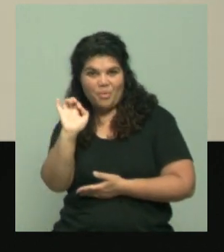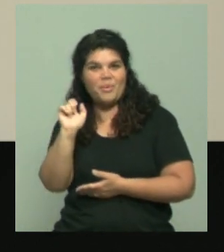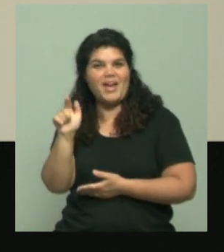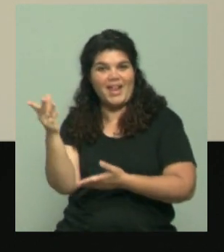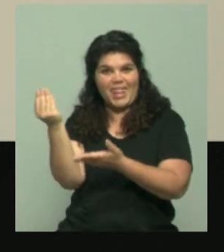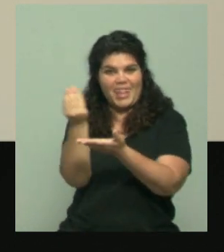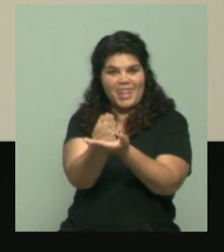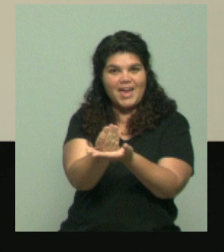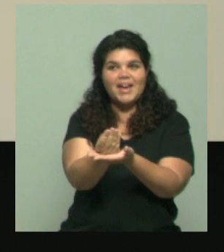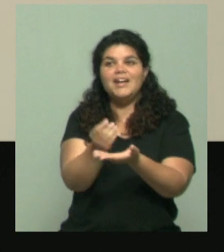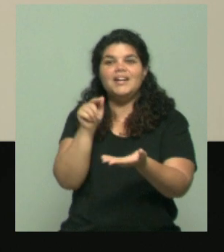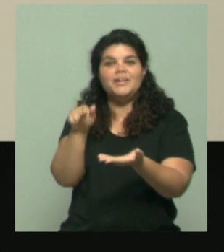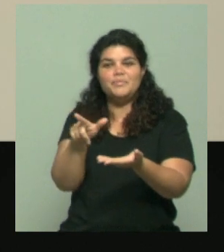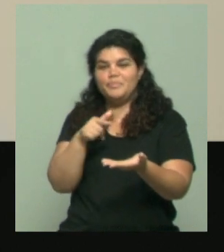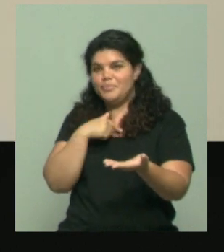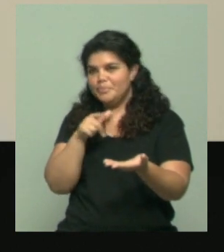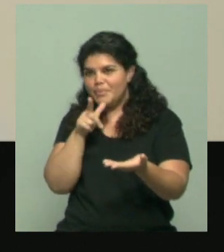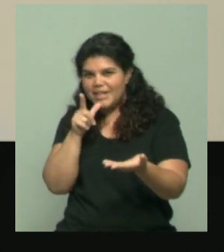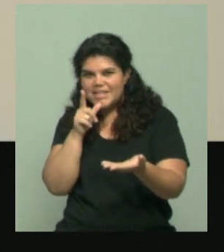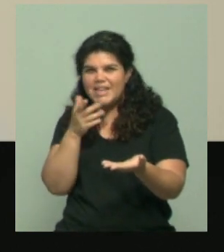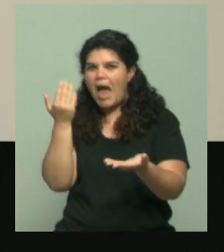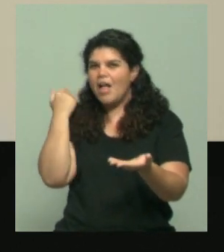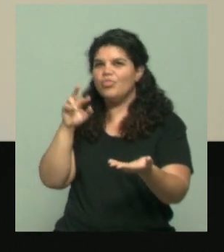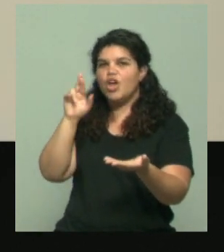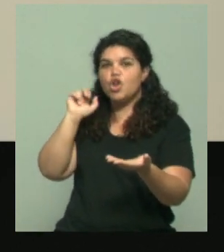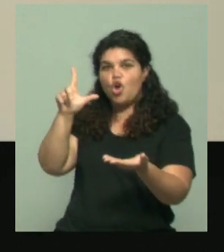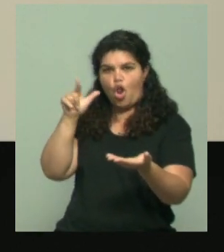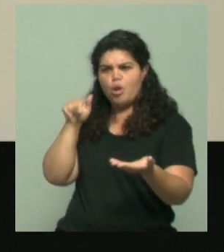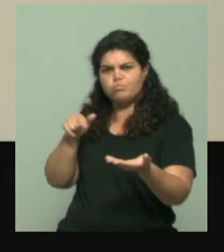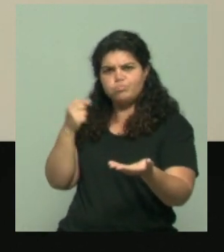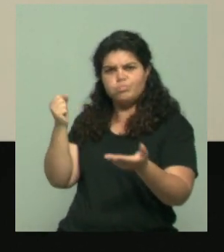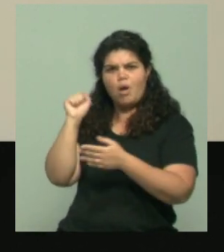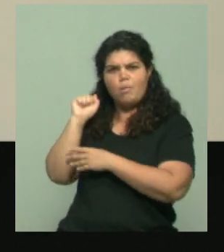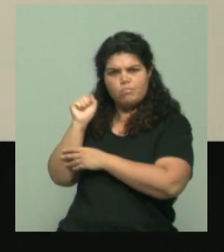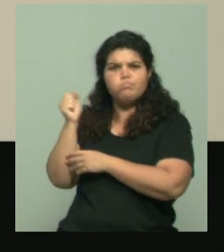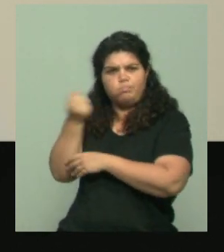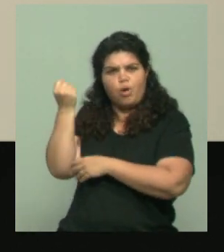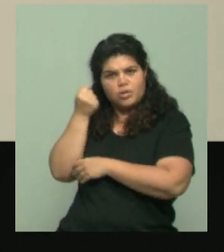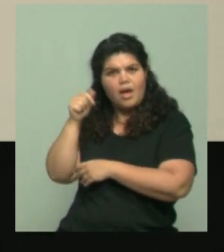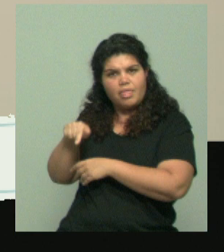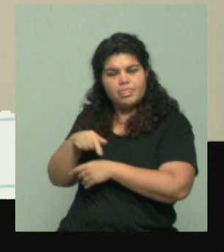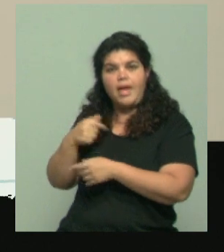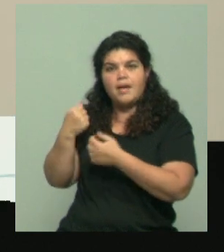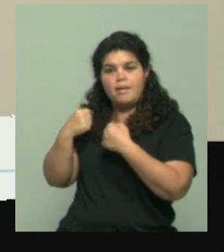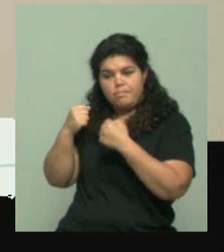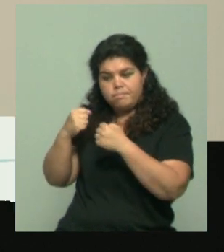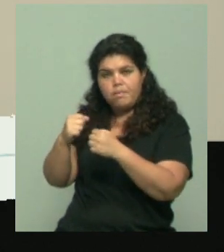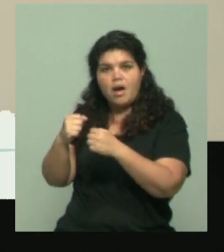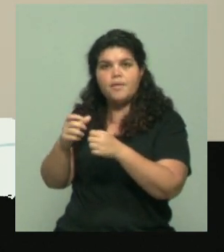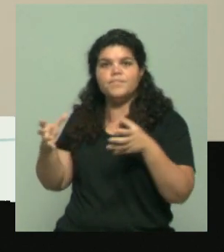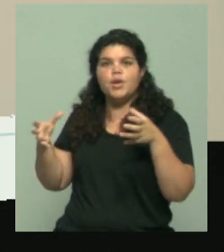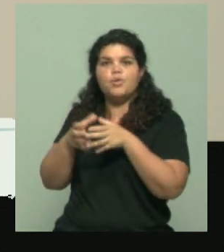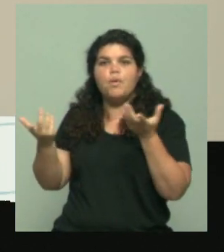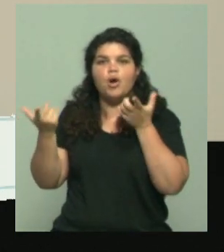muy importante a nivel deportivo, la función que ha tenido tanto el Comité Olímpico